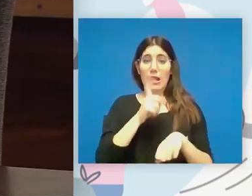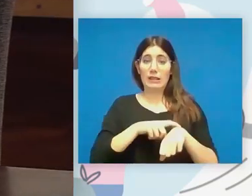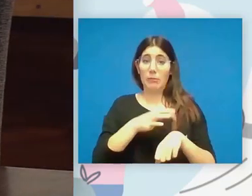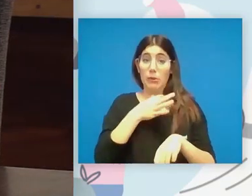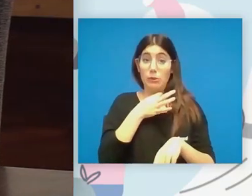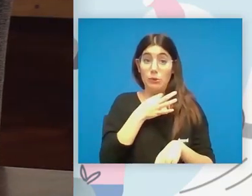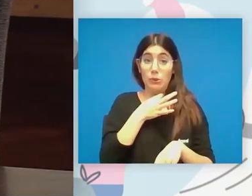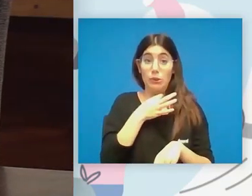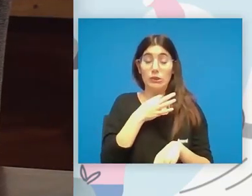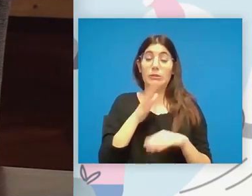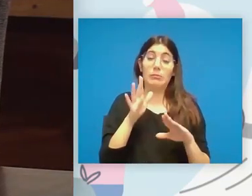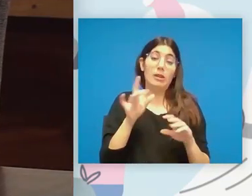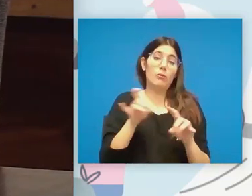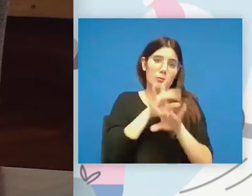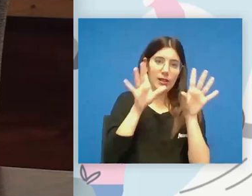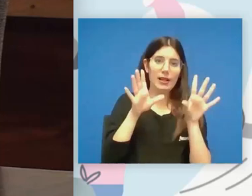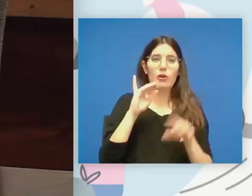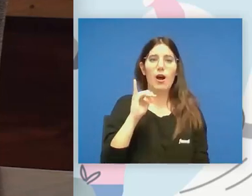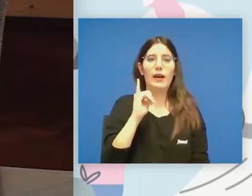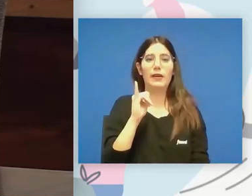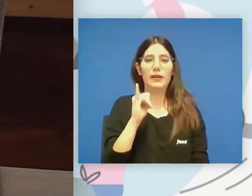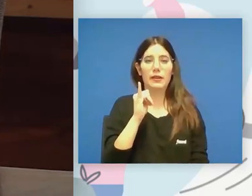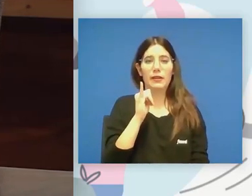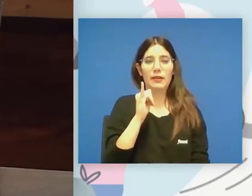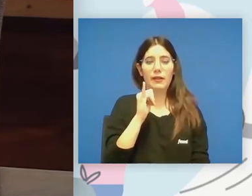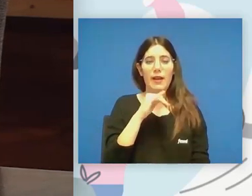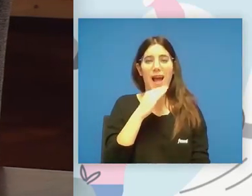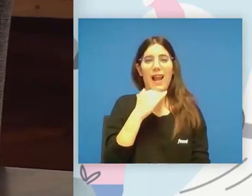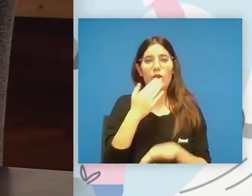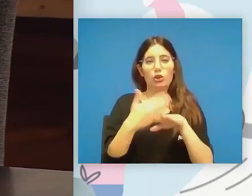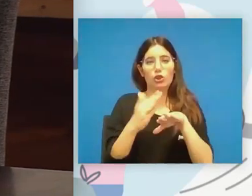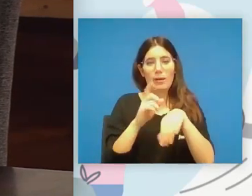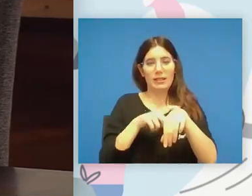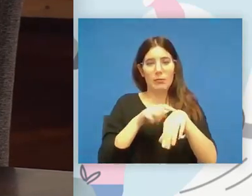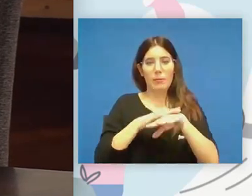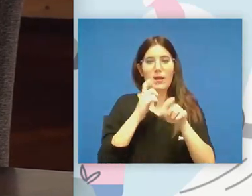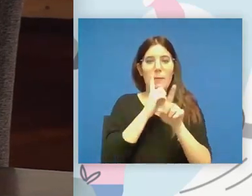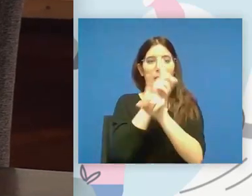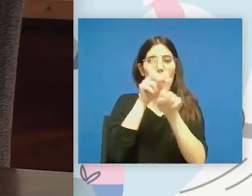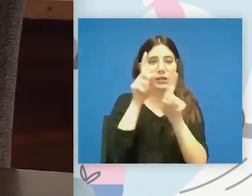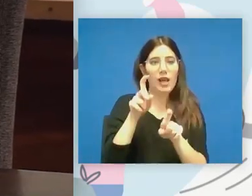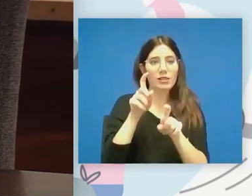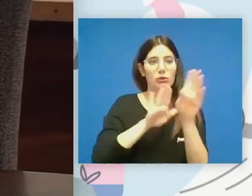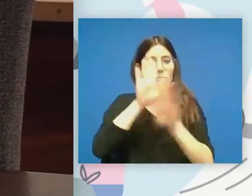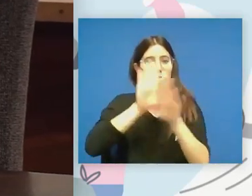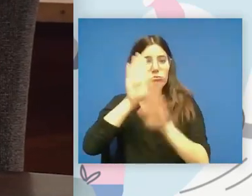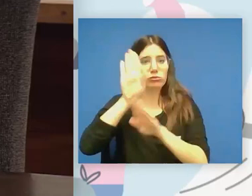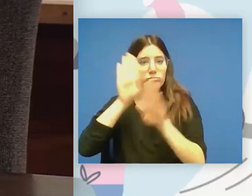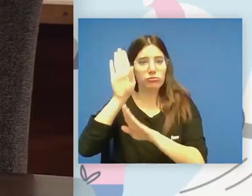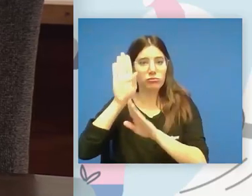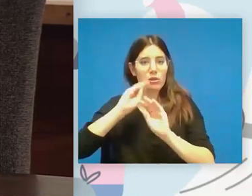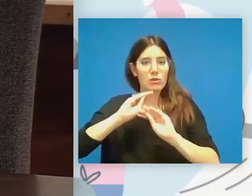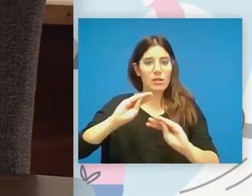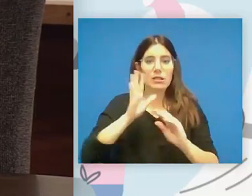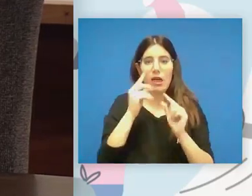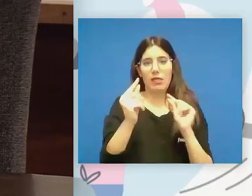tiempo pero por supuesto nos queda nos queda algo para las preguntas para vuestras aportaciones para